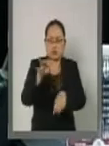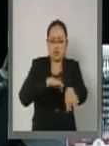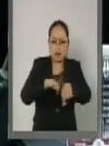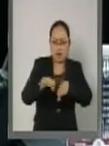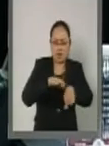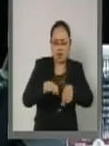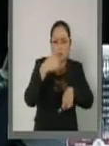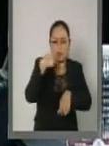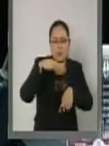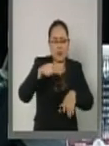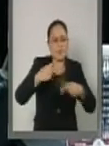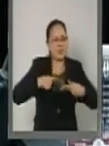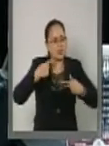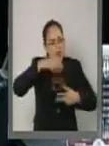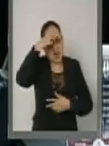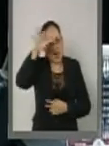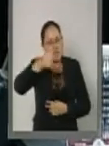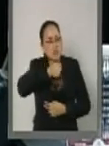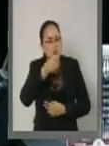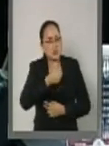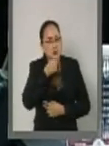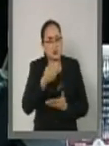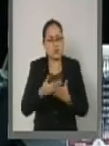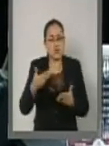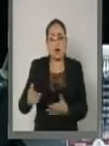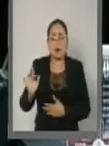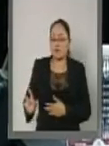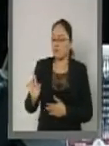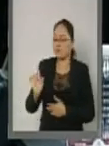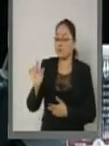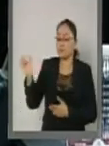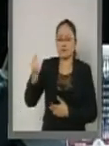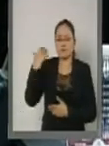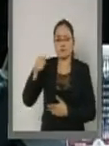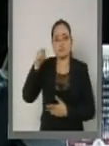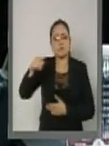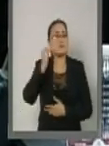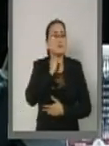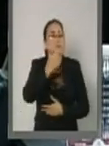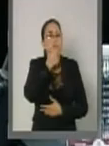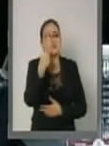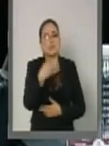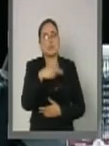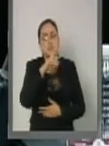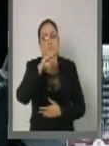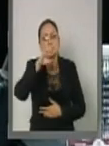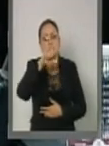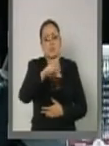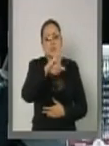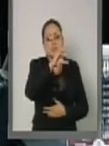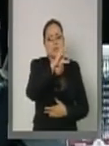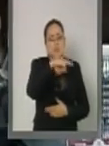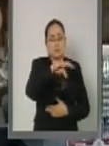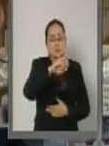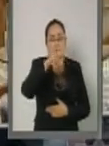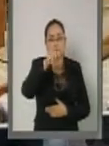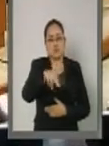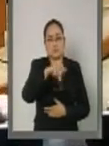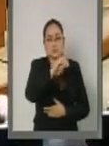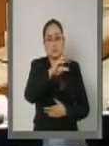para los adultos mayores. En uso de la tribuna, el senador Raúl Morón Orozco.